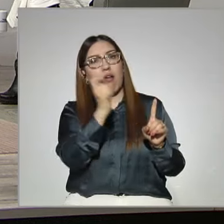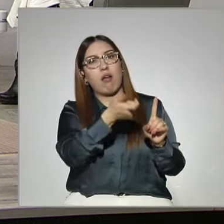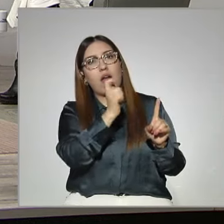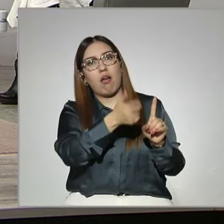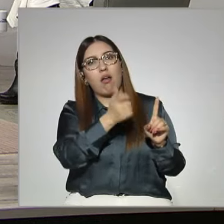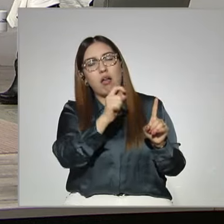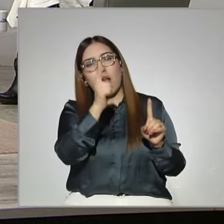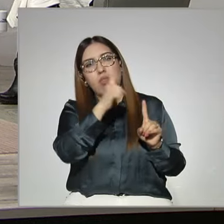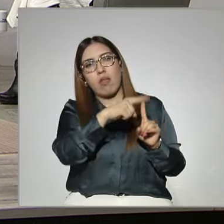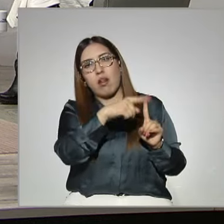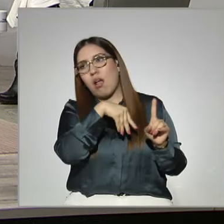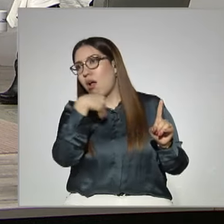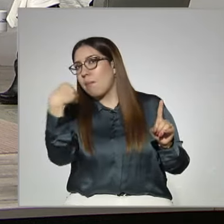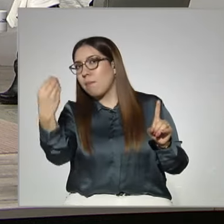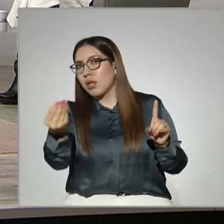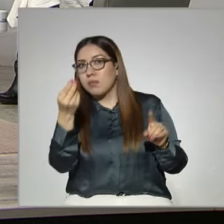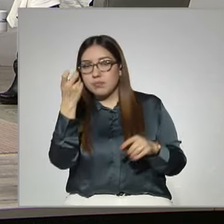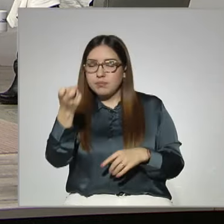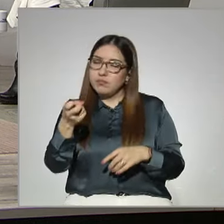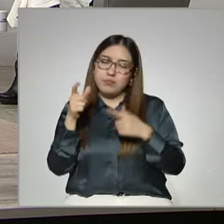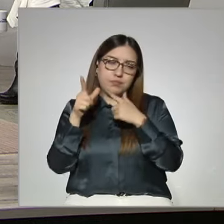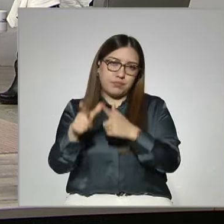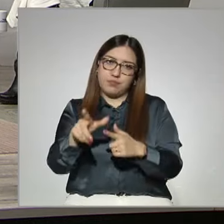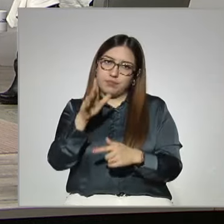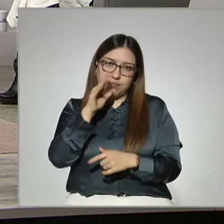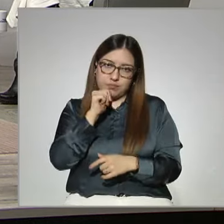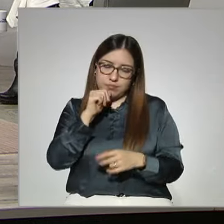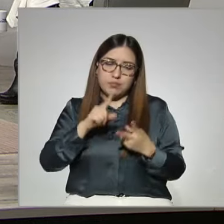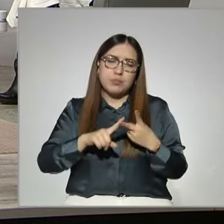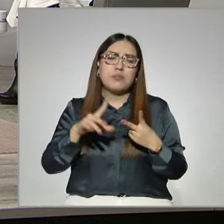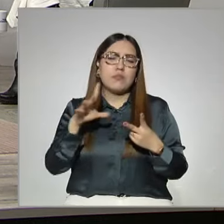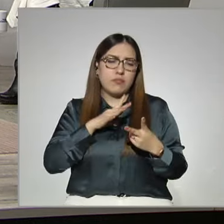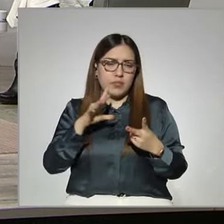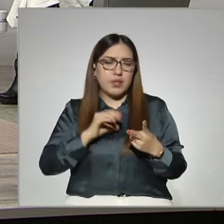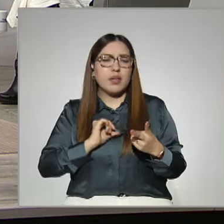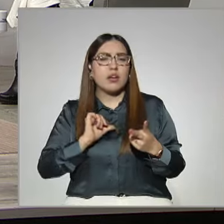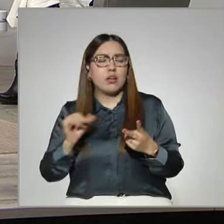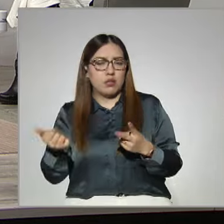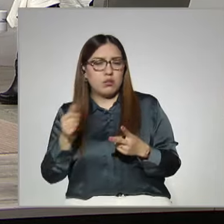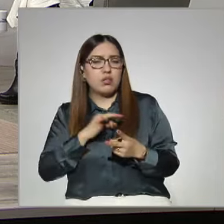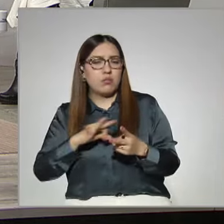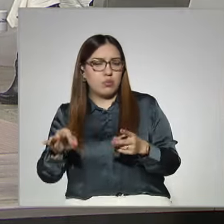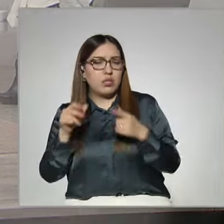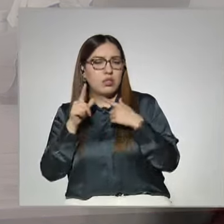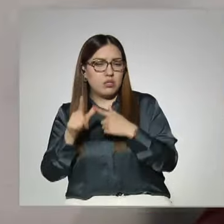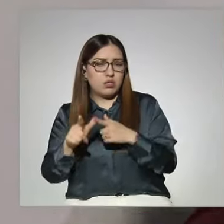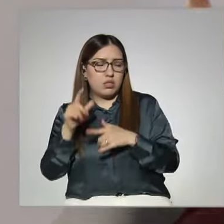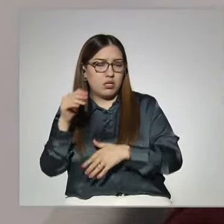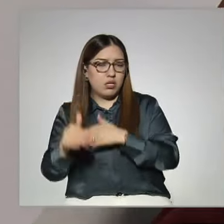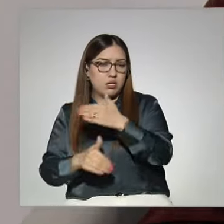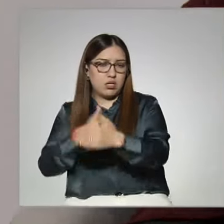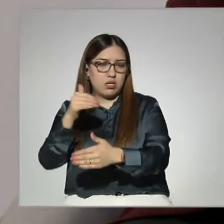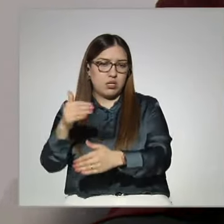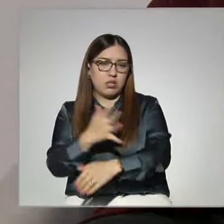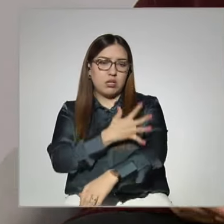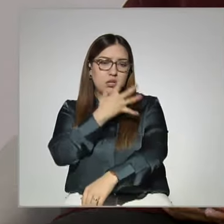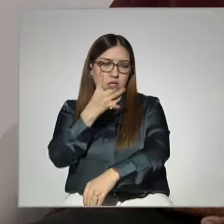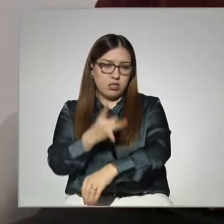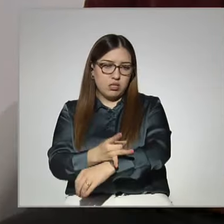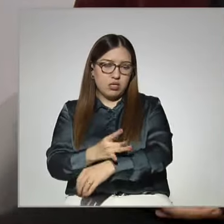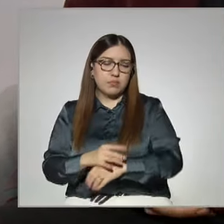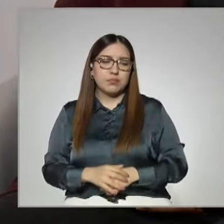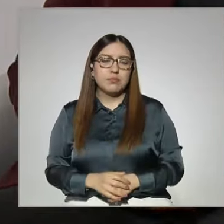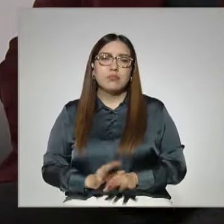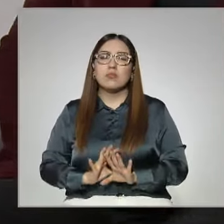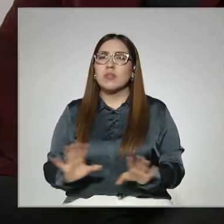Entonces, ese tipo de personas no podría continuar. Hay otras opciones en donde se podría continuar, haciéndolo de manera honesta. Si ya pasaron